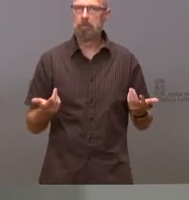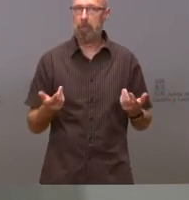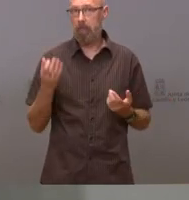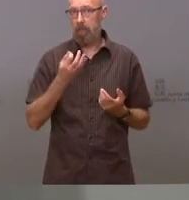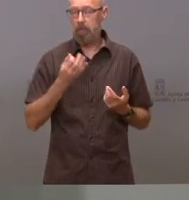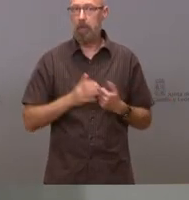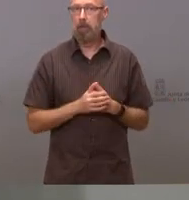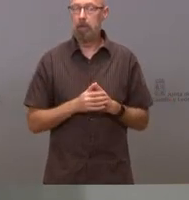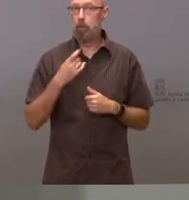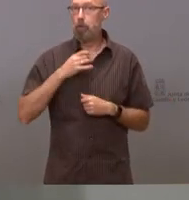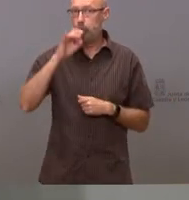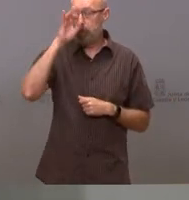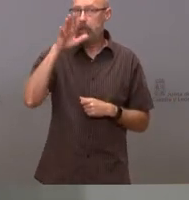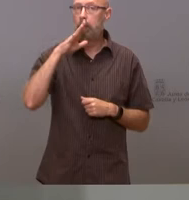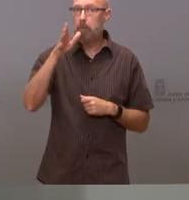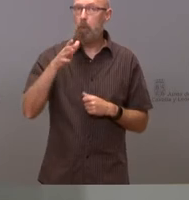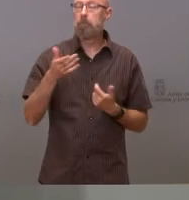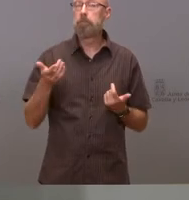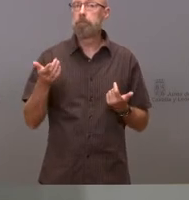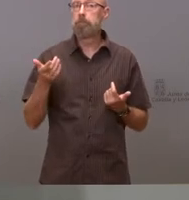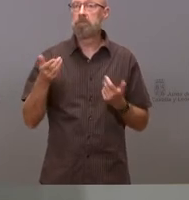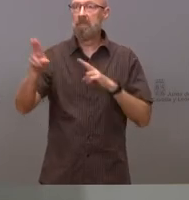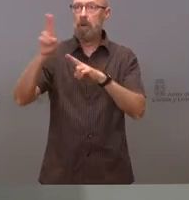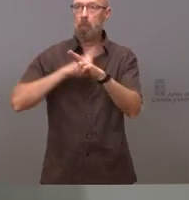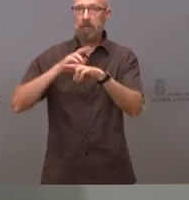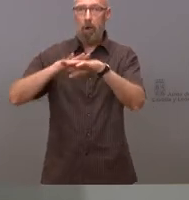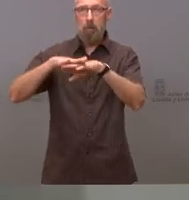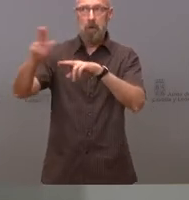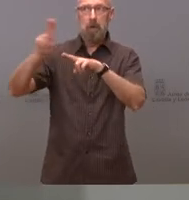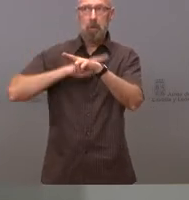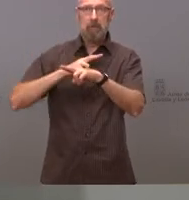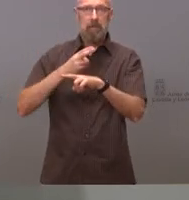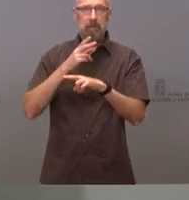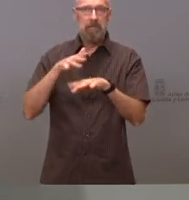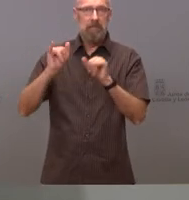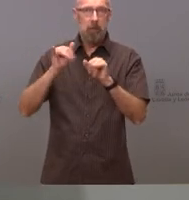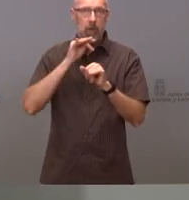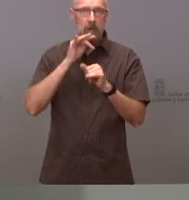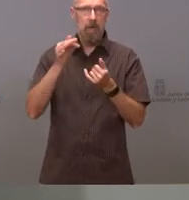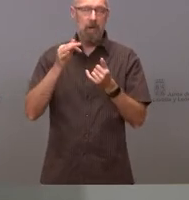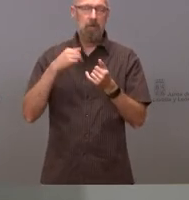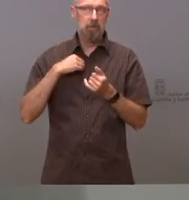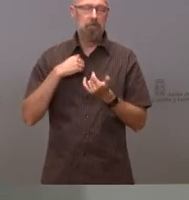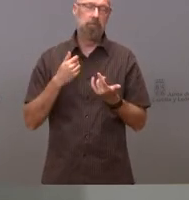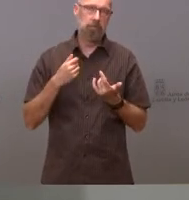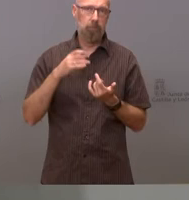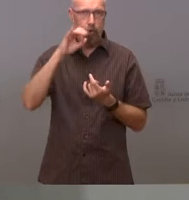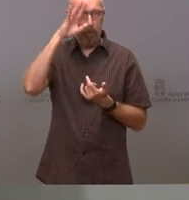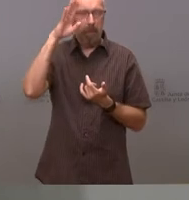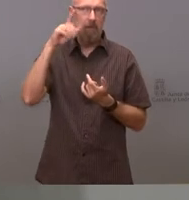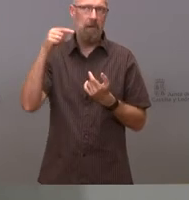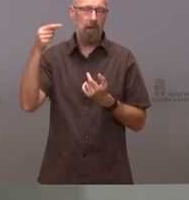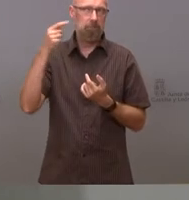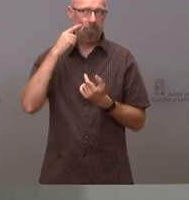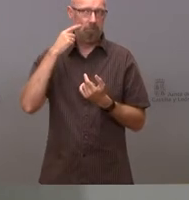me sorprende que no se haya contestado me sorprende muy desagradablemente pero